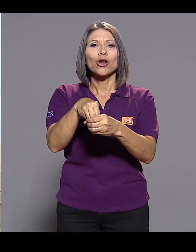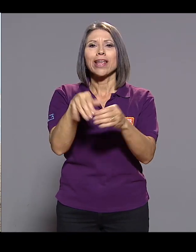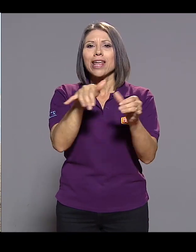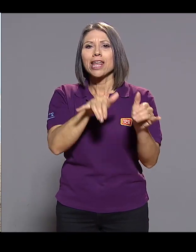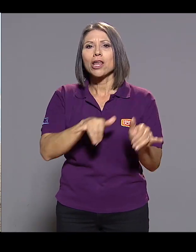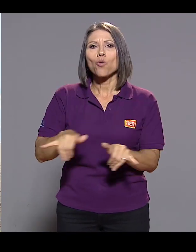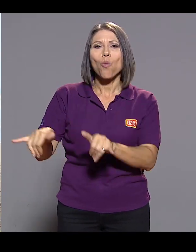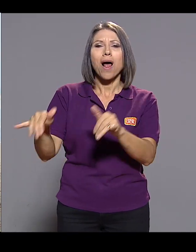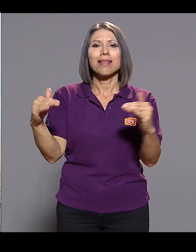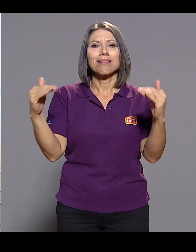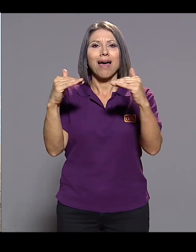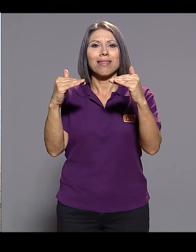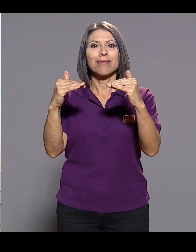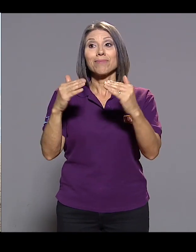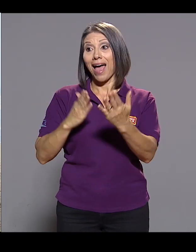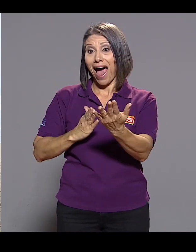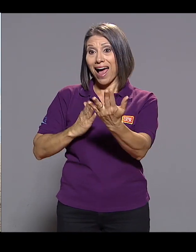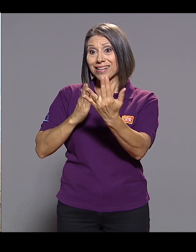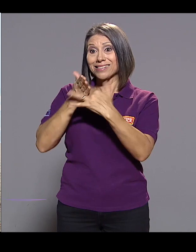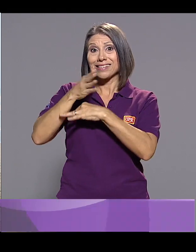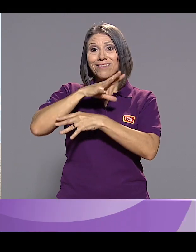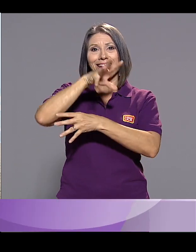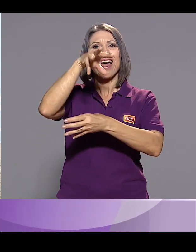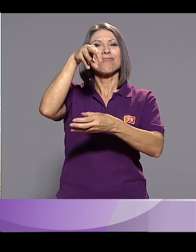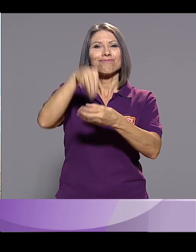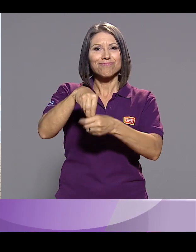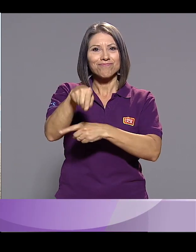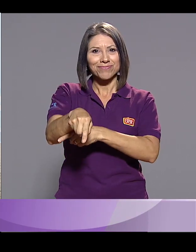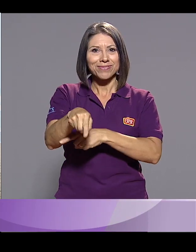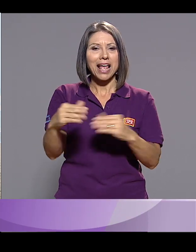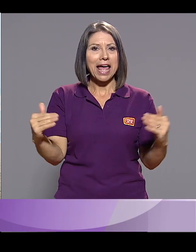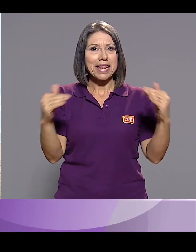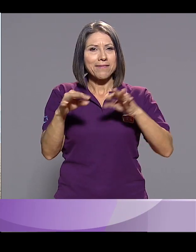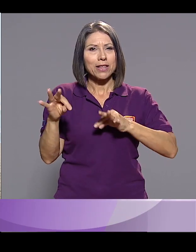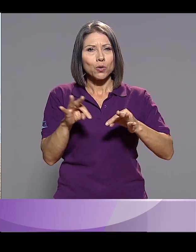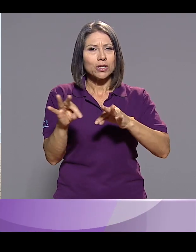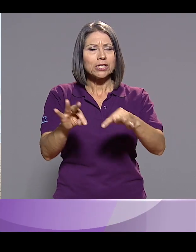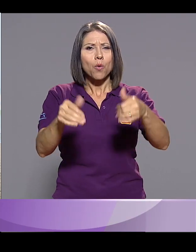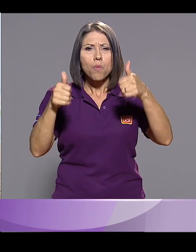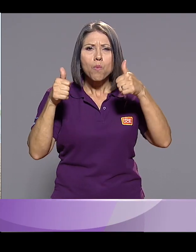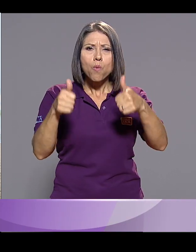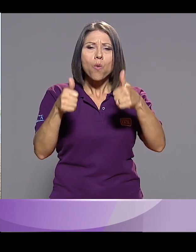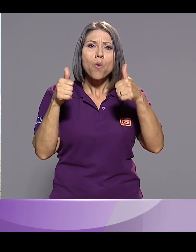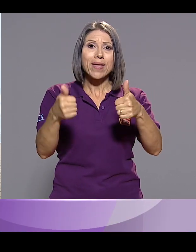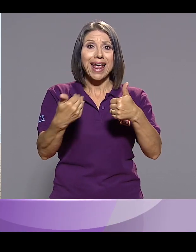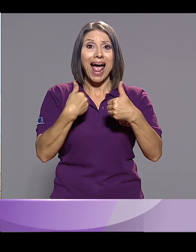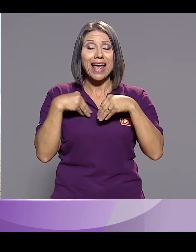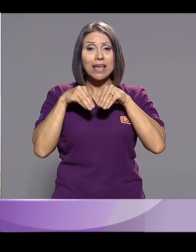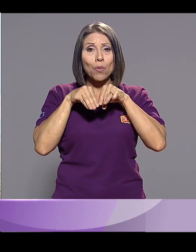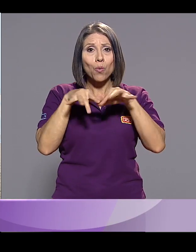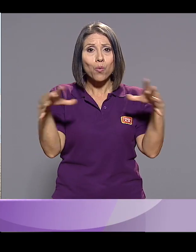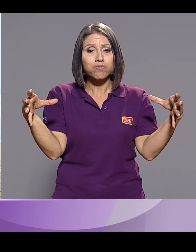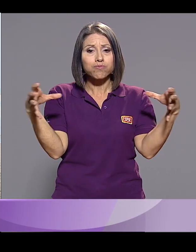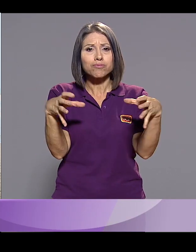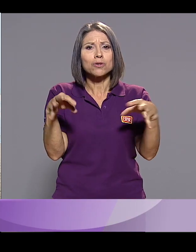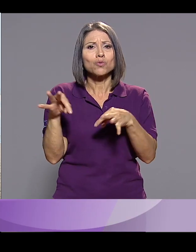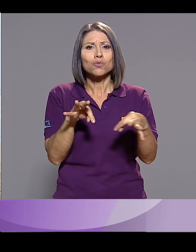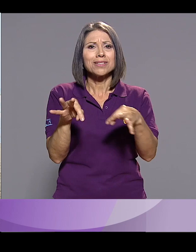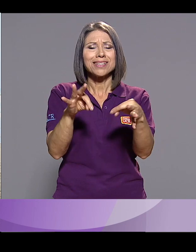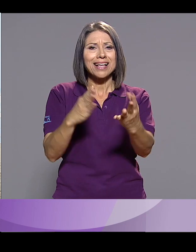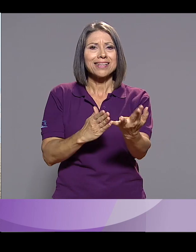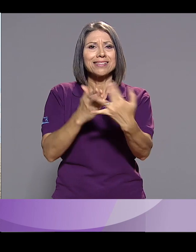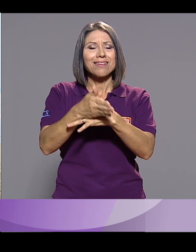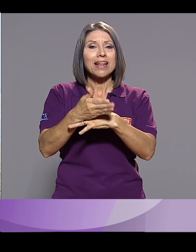en este caso la accesibilidad viene con todos ellos y a nivel turístico es súper bien que haya una red turística